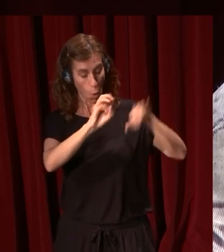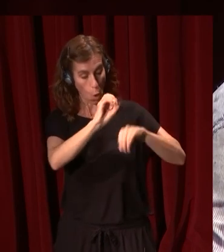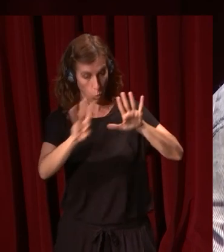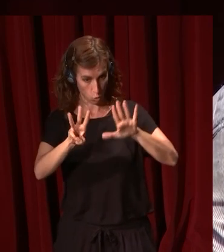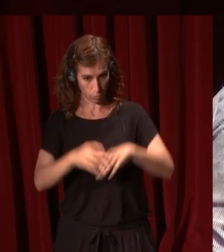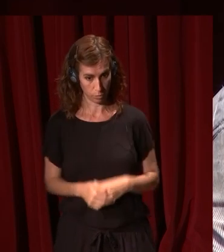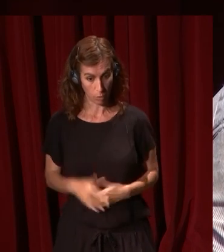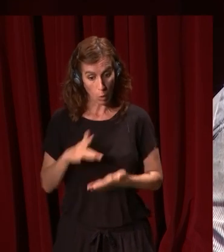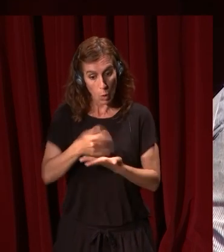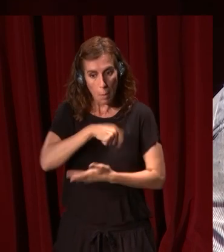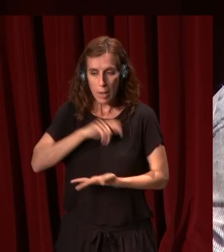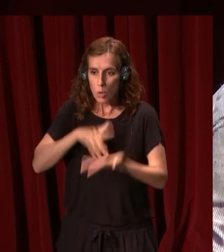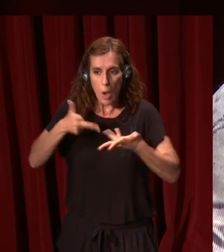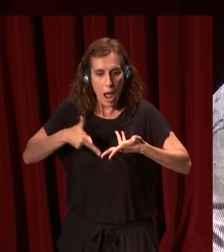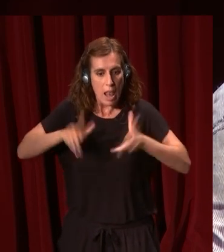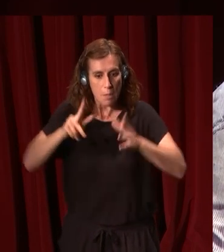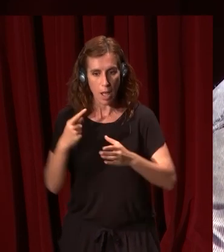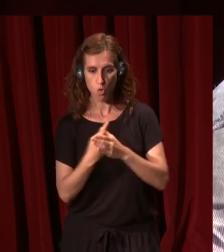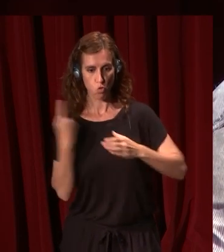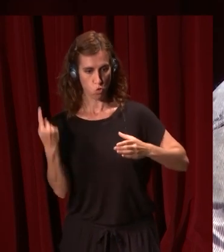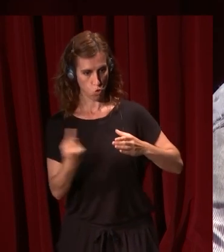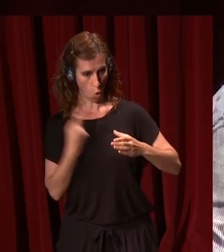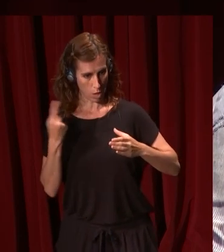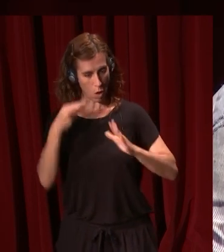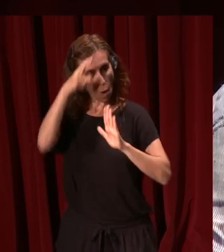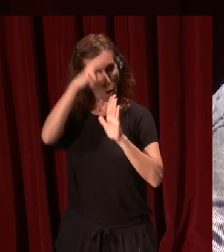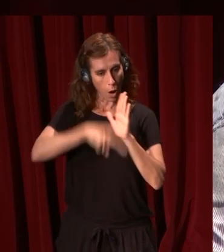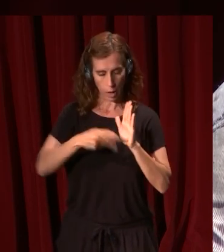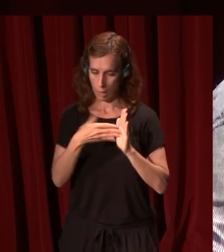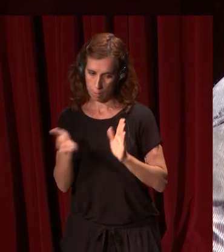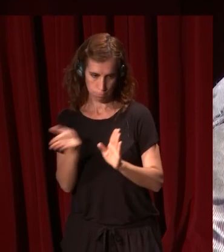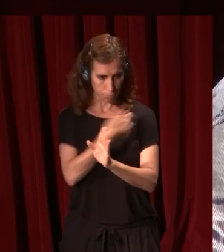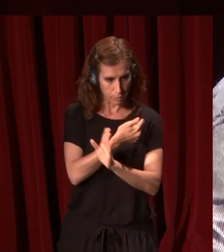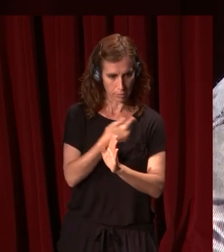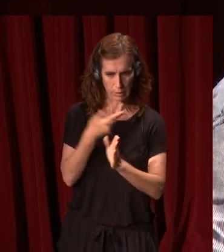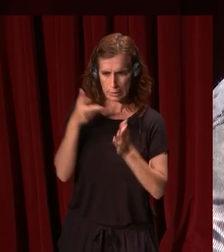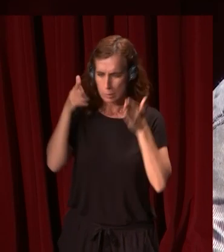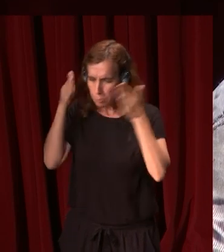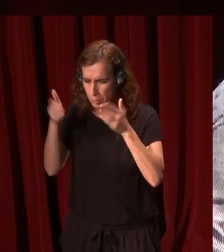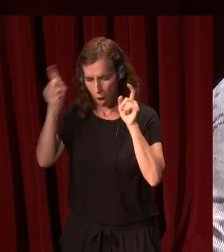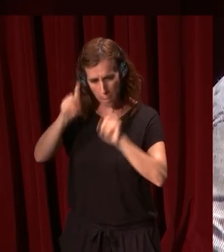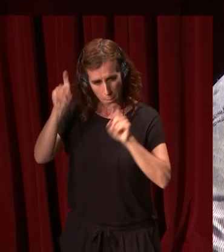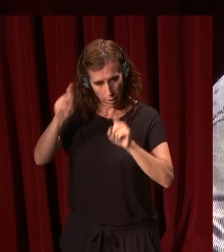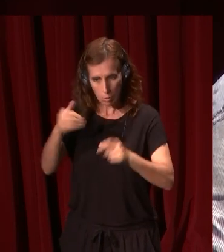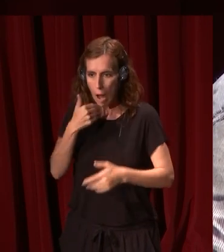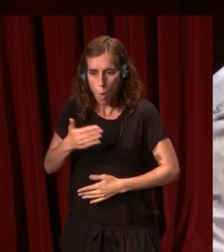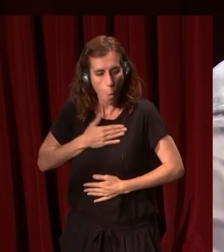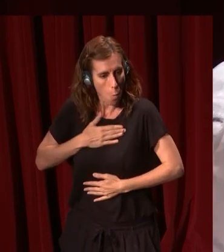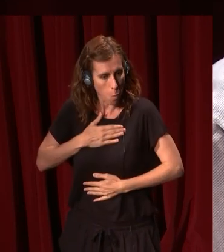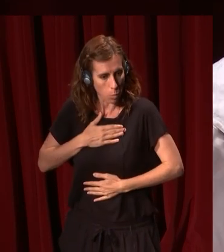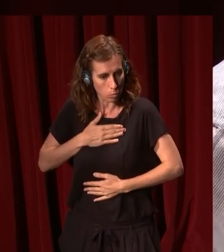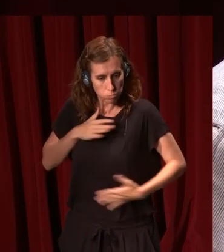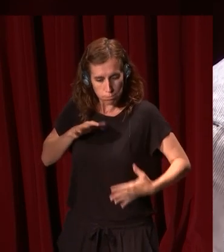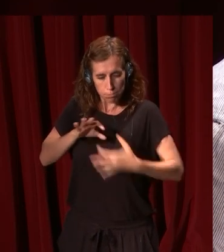benigna, porque lo hizo libre, solitario en ella, olvida reglas y abandona maestros. Se acoge a sí propio, íntima con el